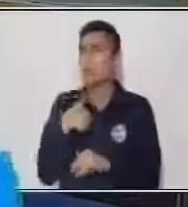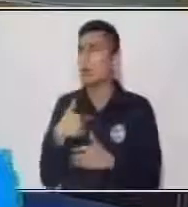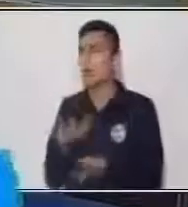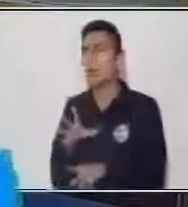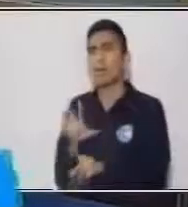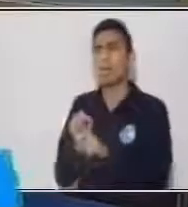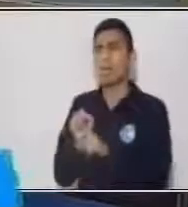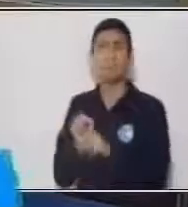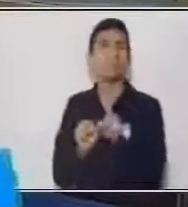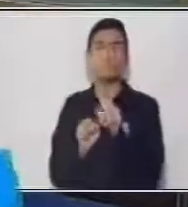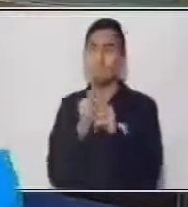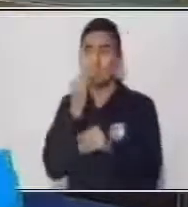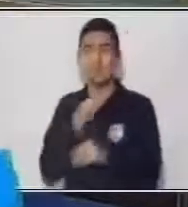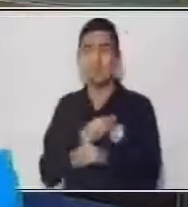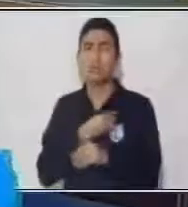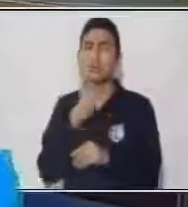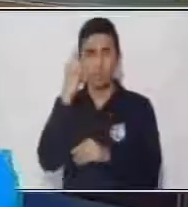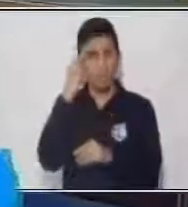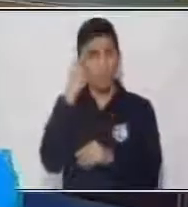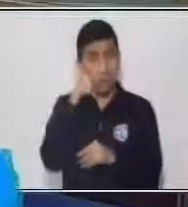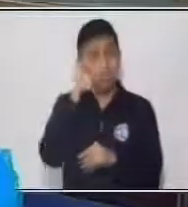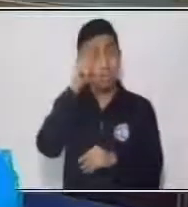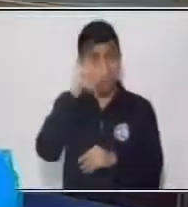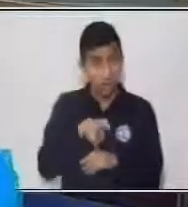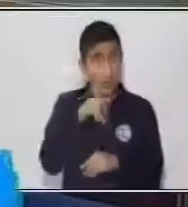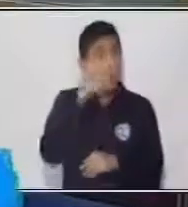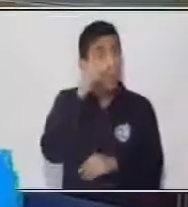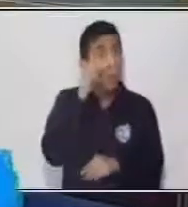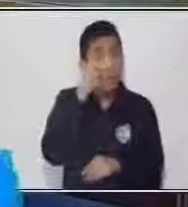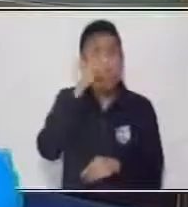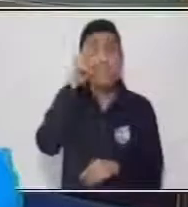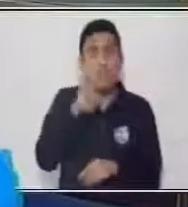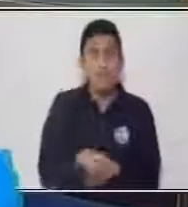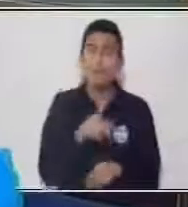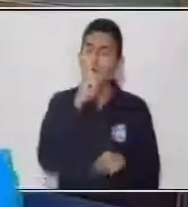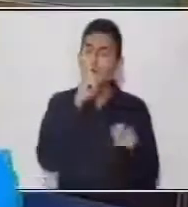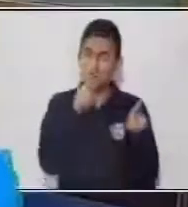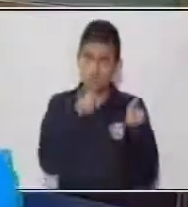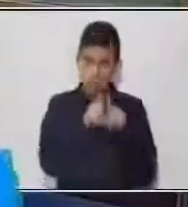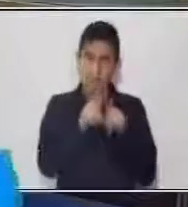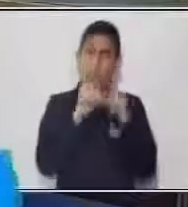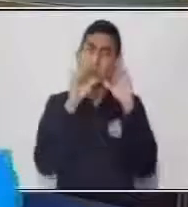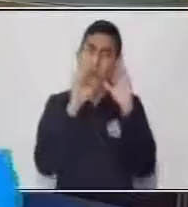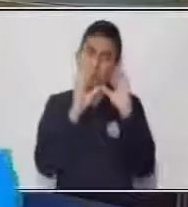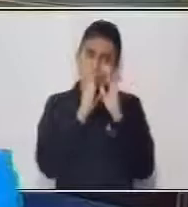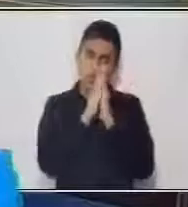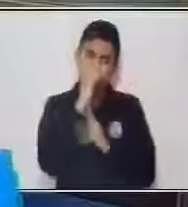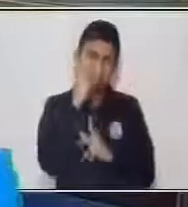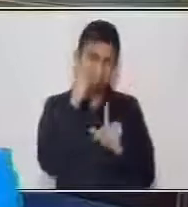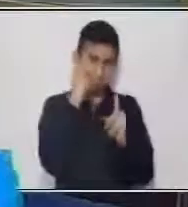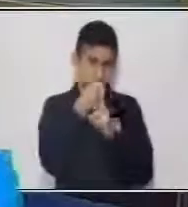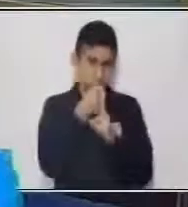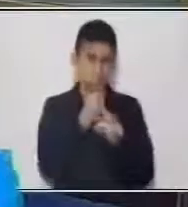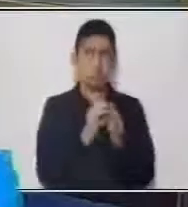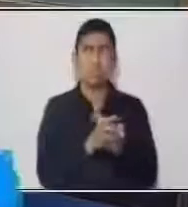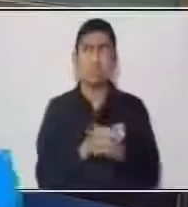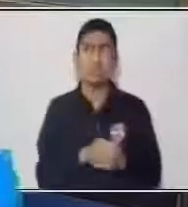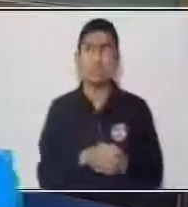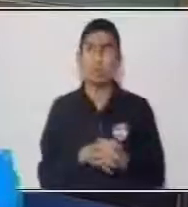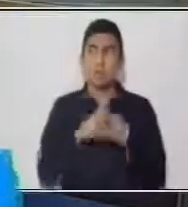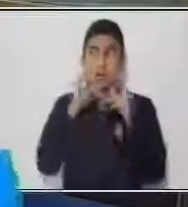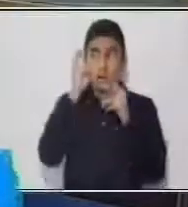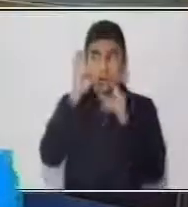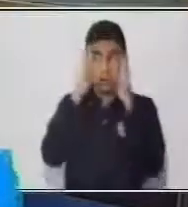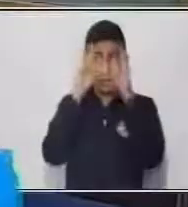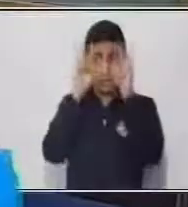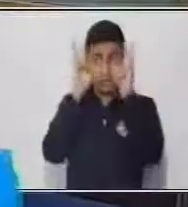y recuerda también que para ser curioso también debes de tomar en cuenta las medidas de cuidado. Ese ha sido el